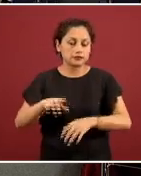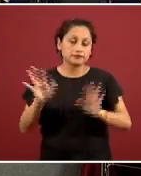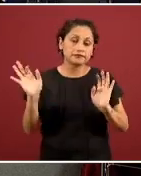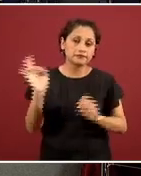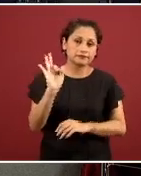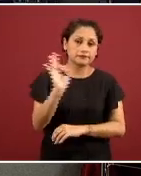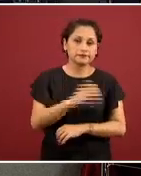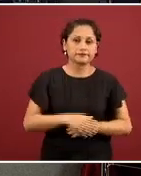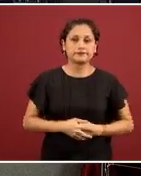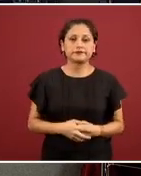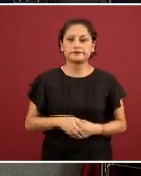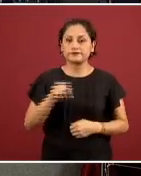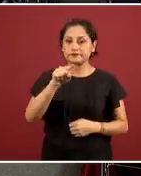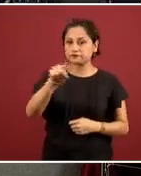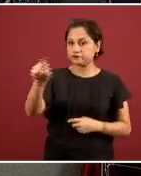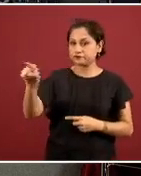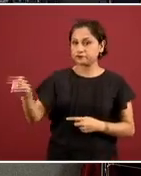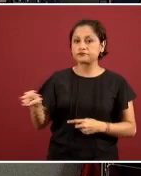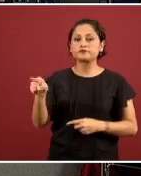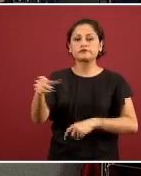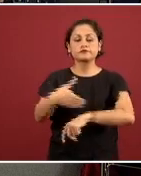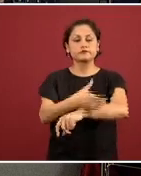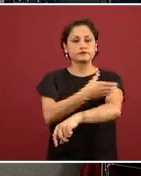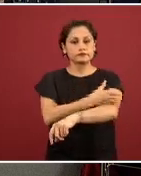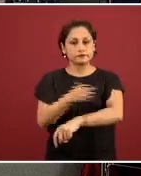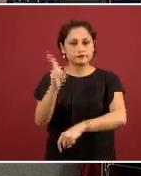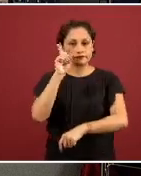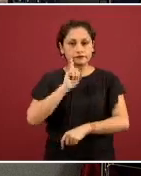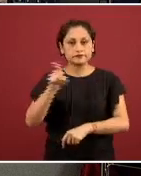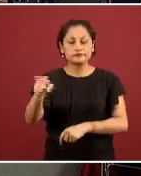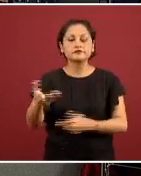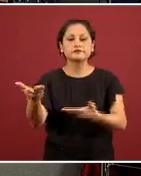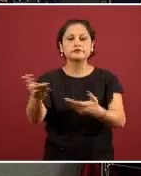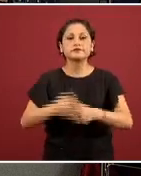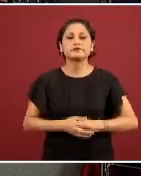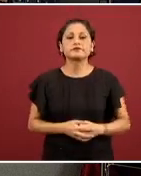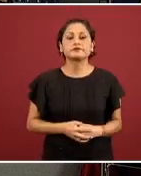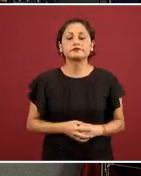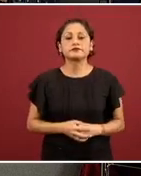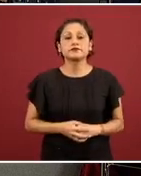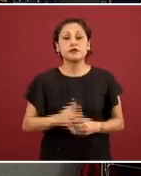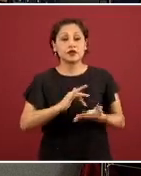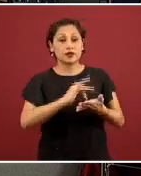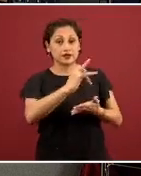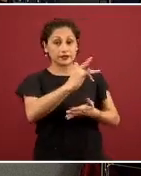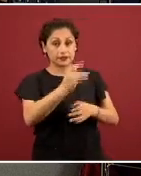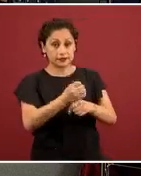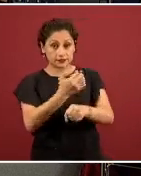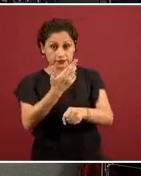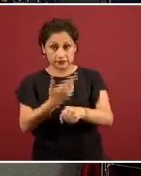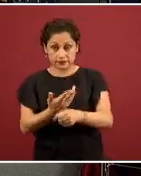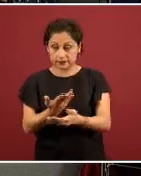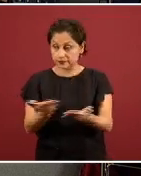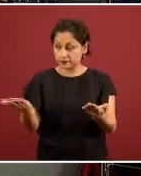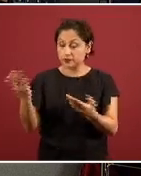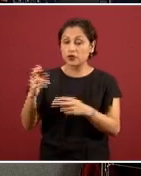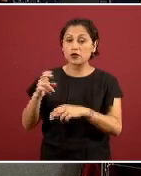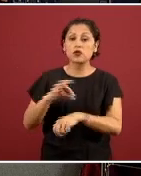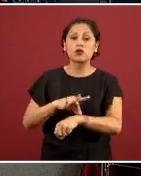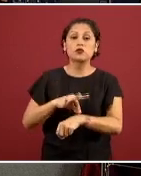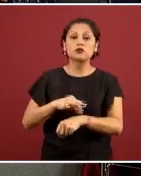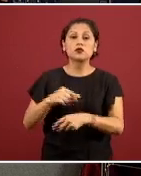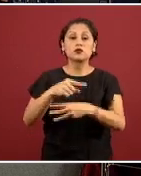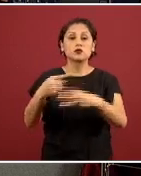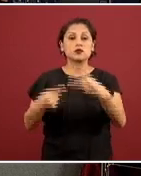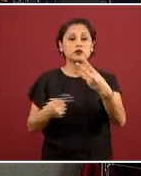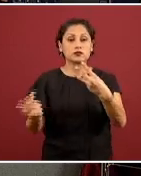Pero la colega. Adelante. Gracias, doctora. Doctora, tengo tres preguntas. Primero,